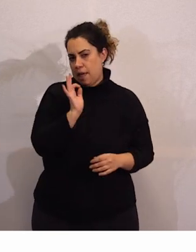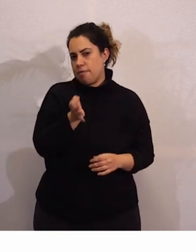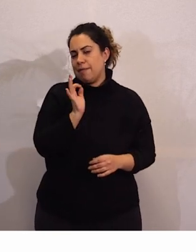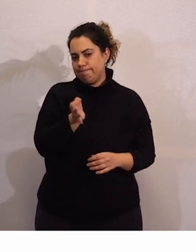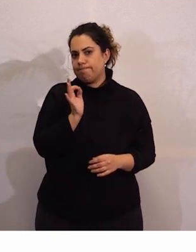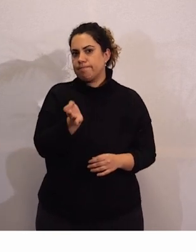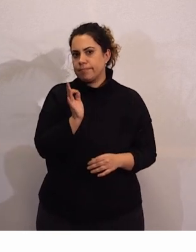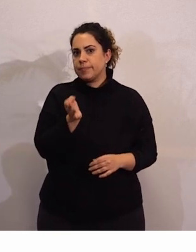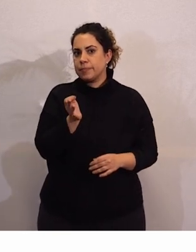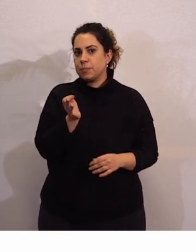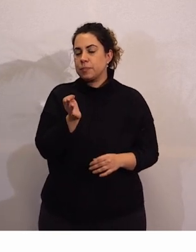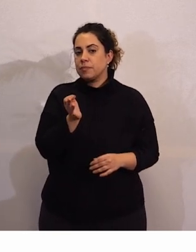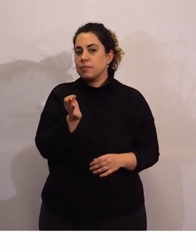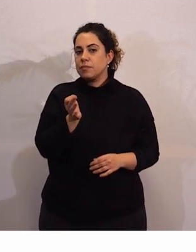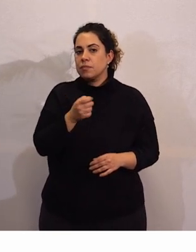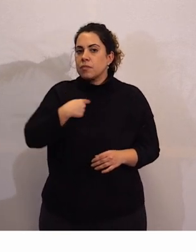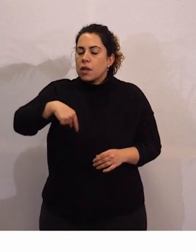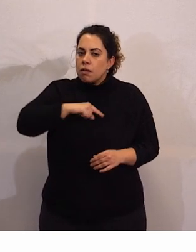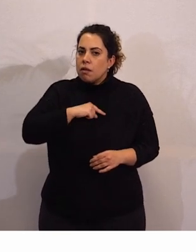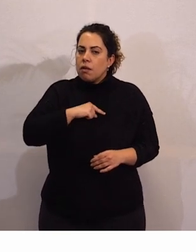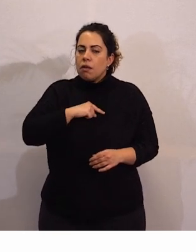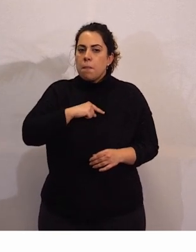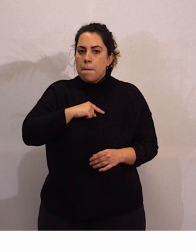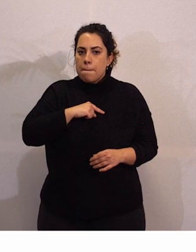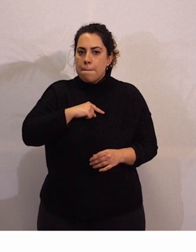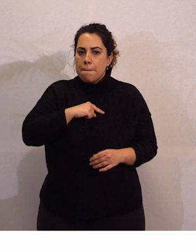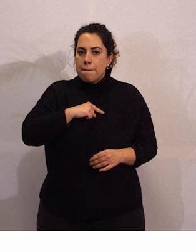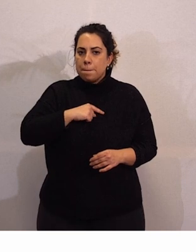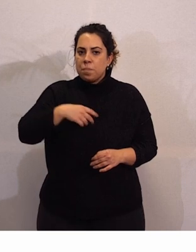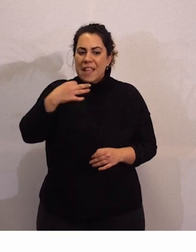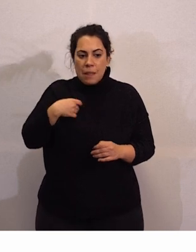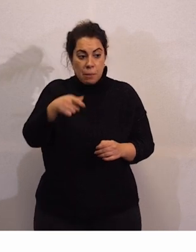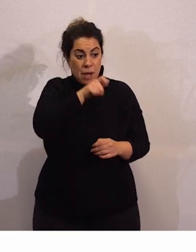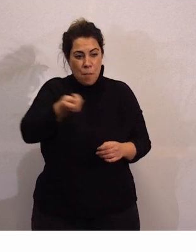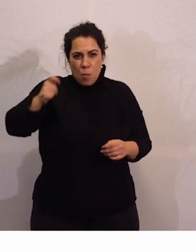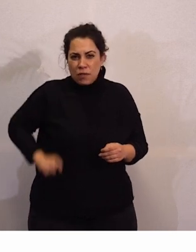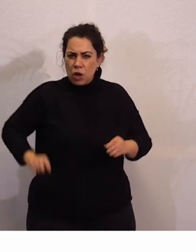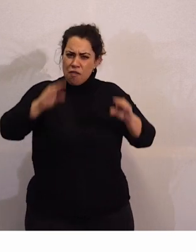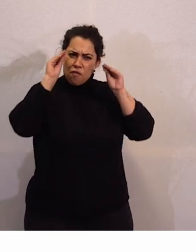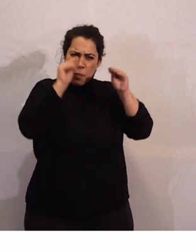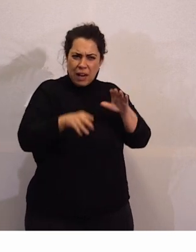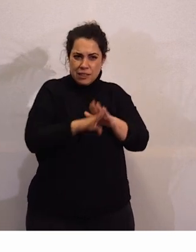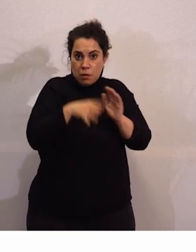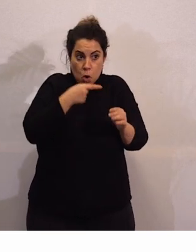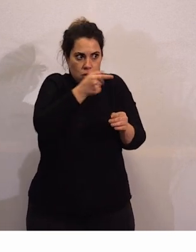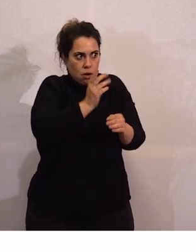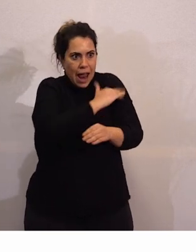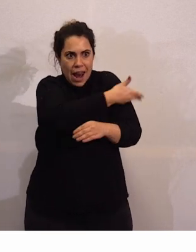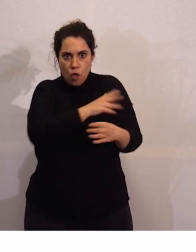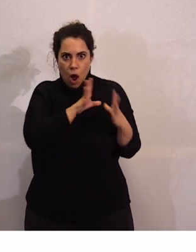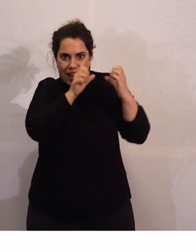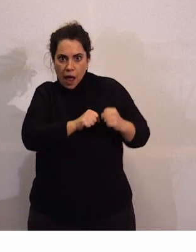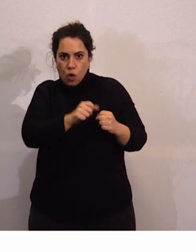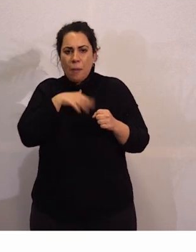tenemos que seguir formando tanto a los profesionales que son nuestro gran aliado, la familia